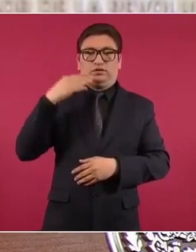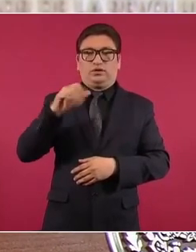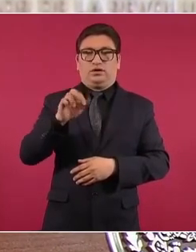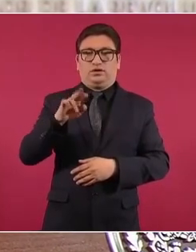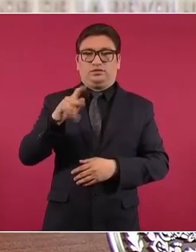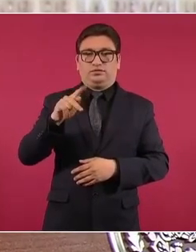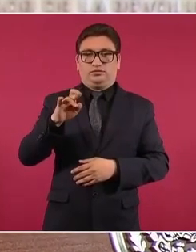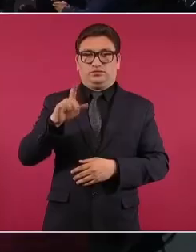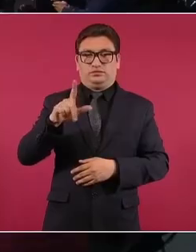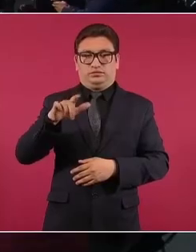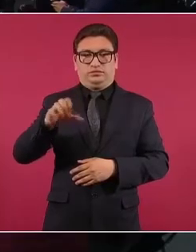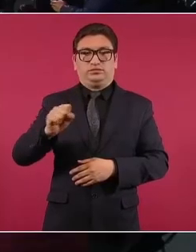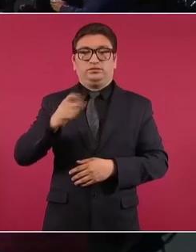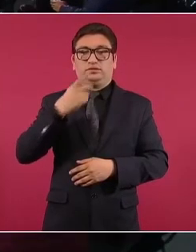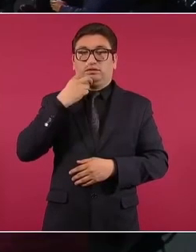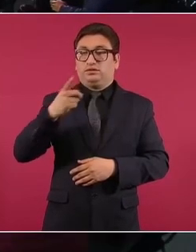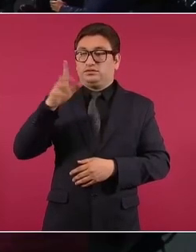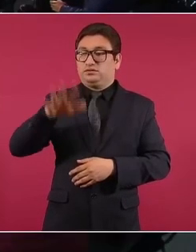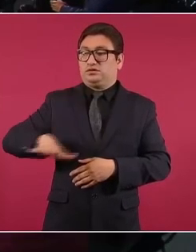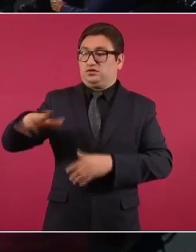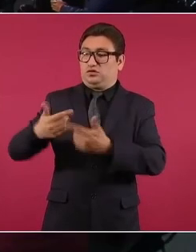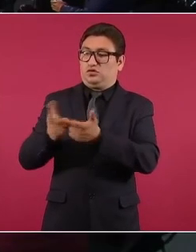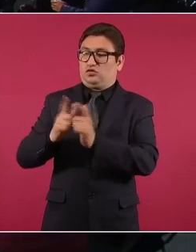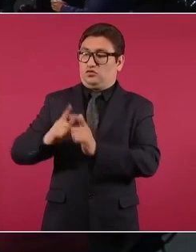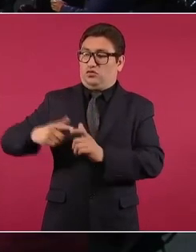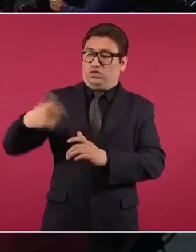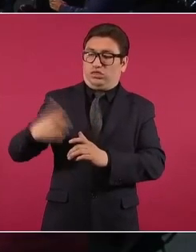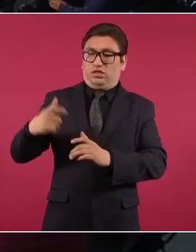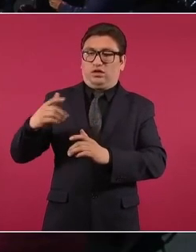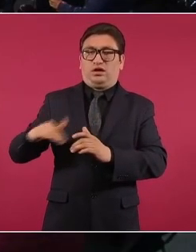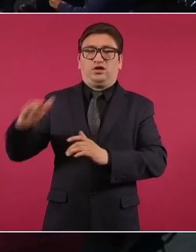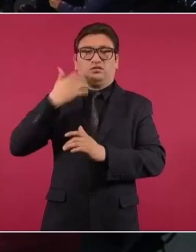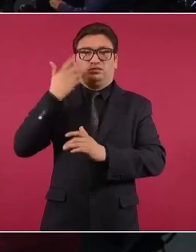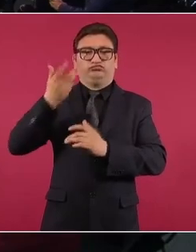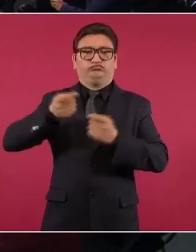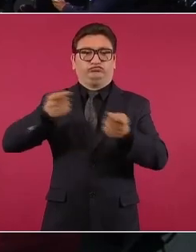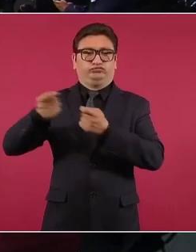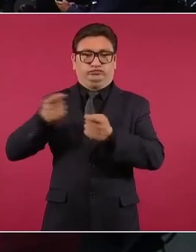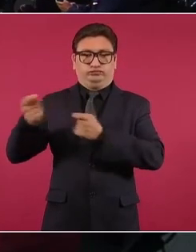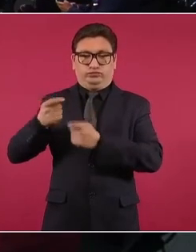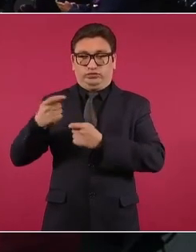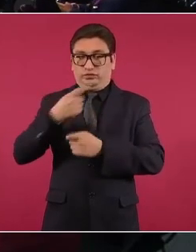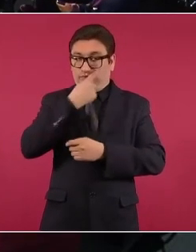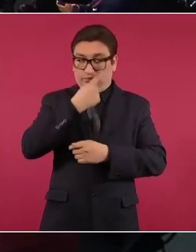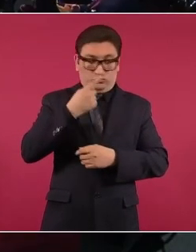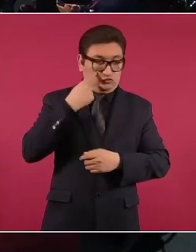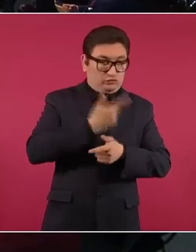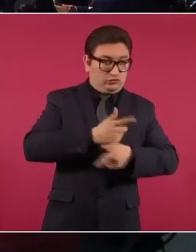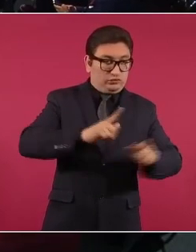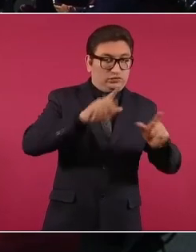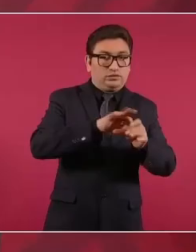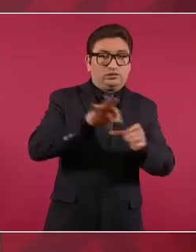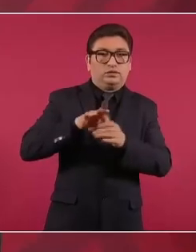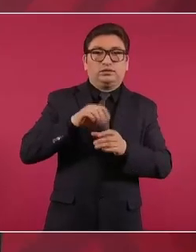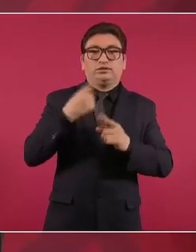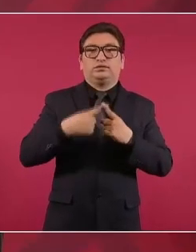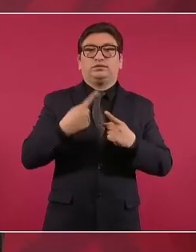es el gobierno de los ricos, la democracia es el gobierno del pueblo,